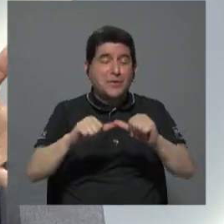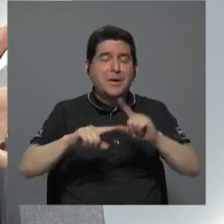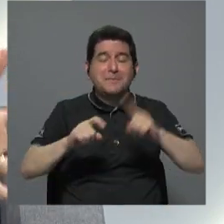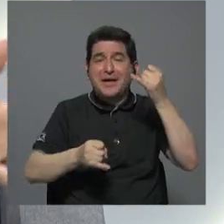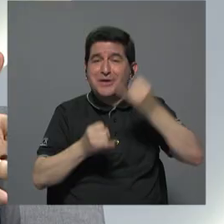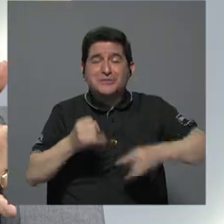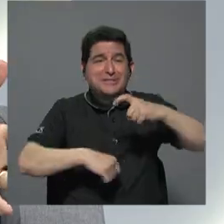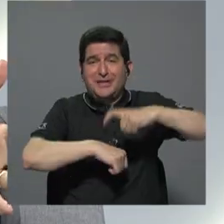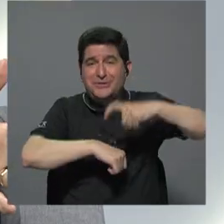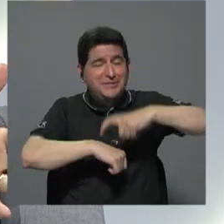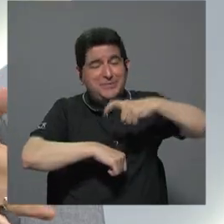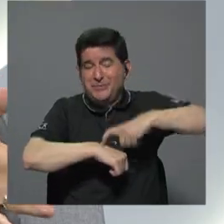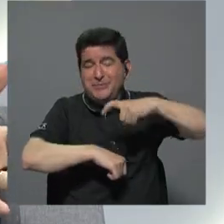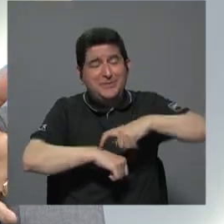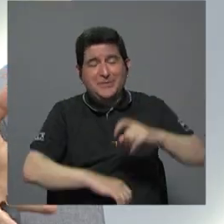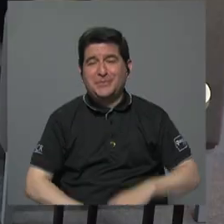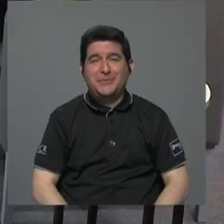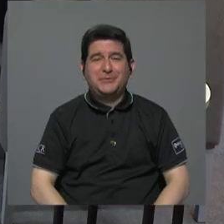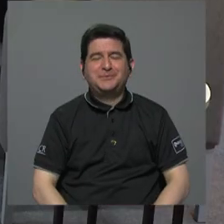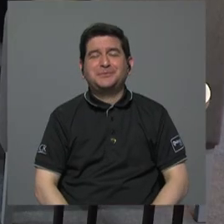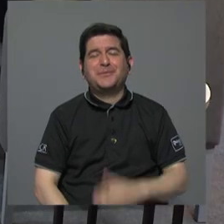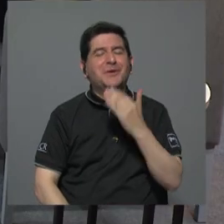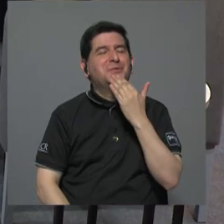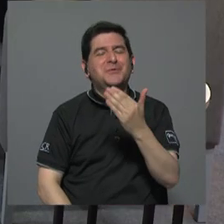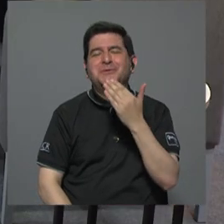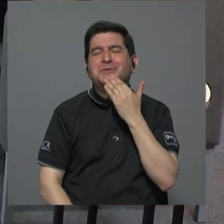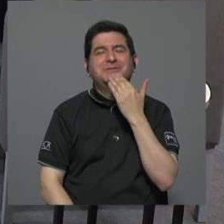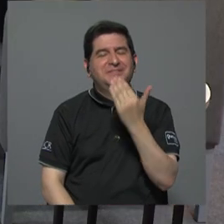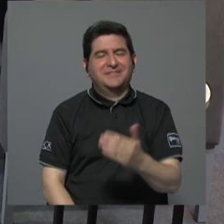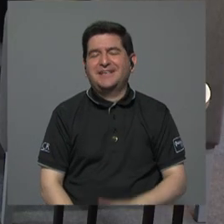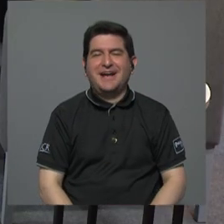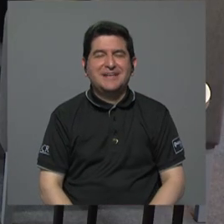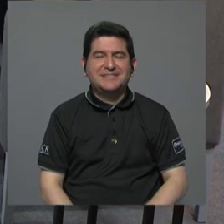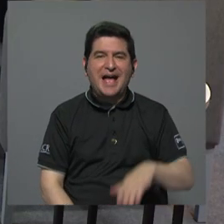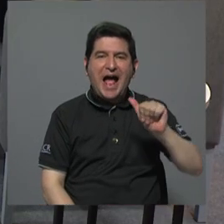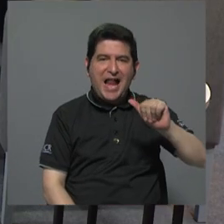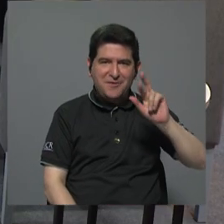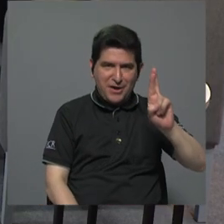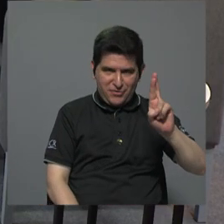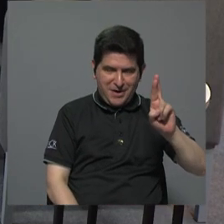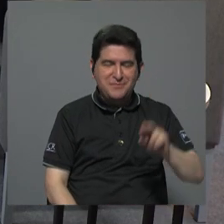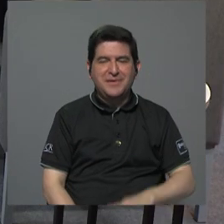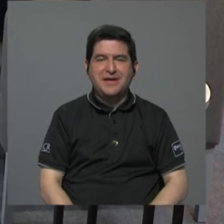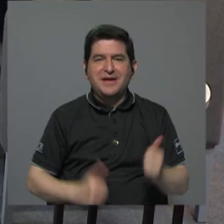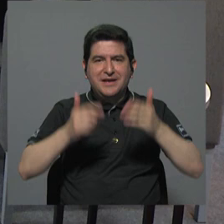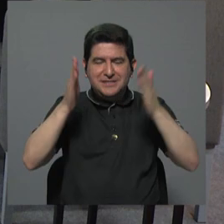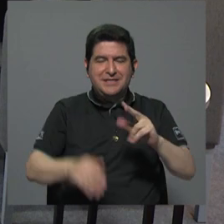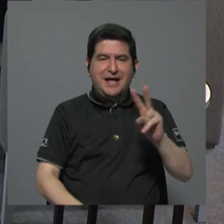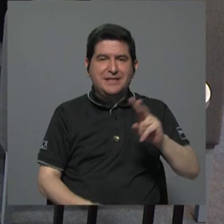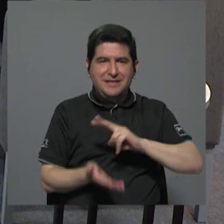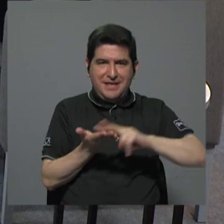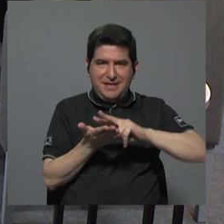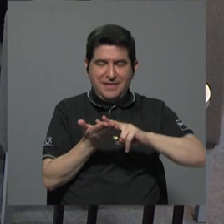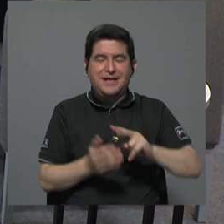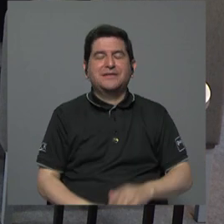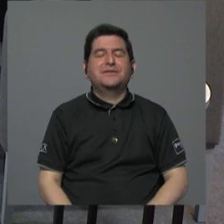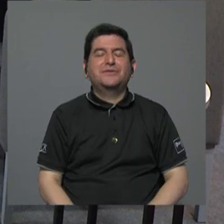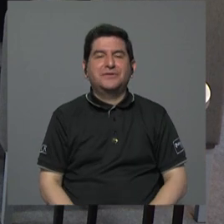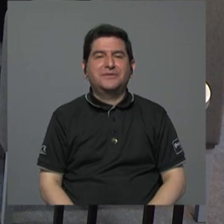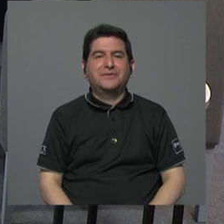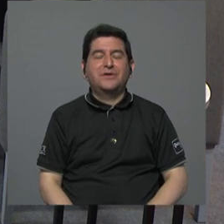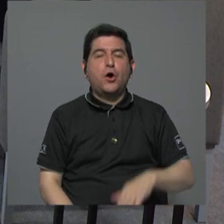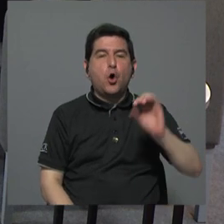está acabando se nos acabó el tiempo le agradecemos muchísimo a don Álvaro Ramírez candidato a la vicepresidencia por el partido de liberación nacional